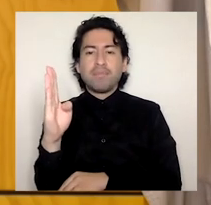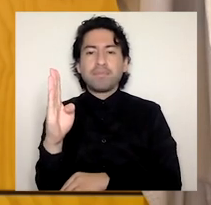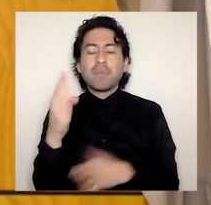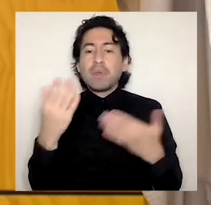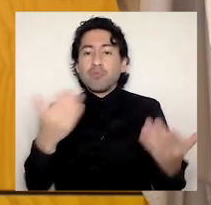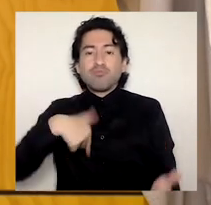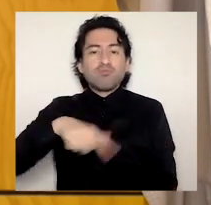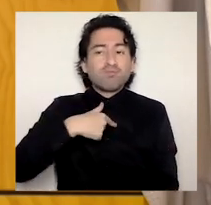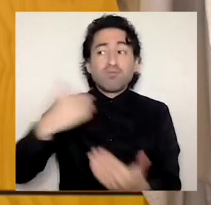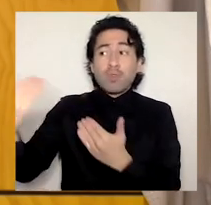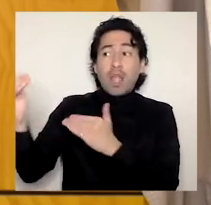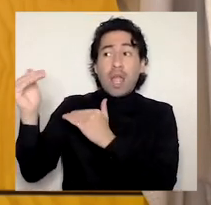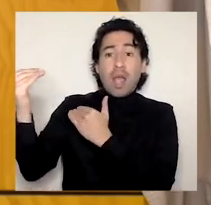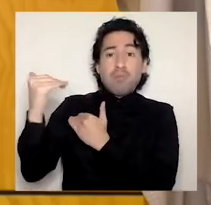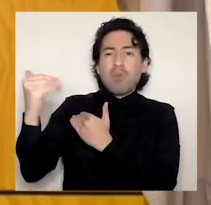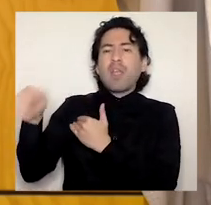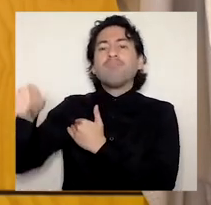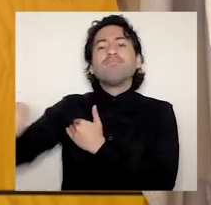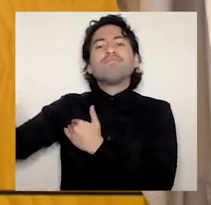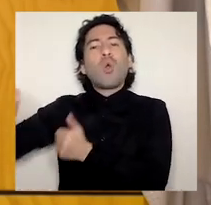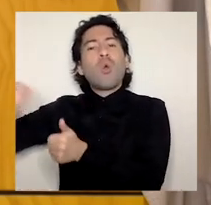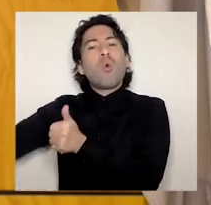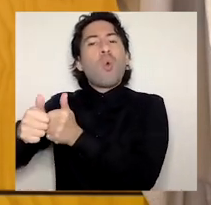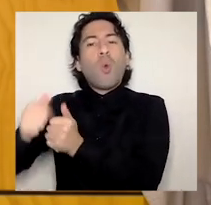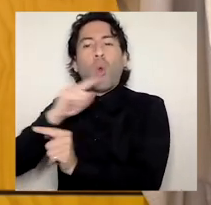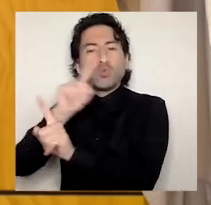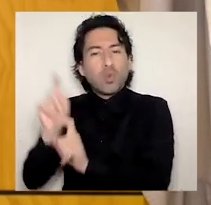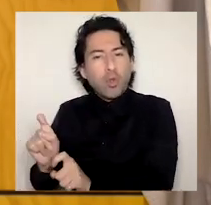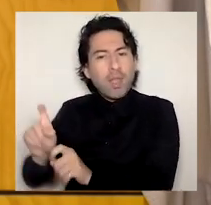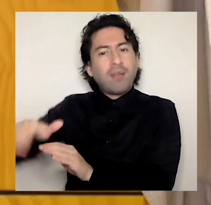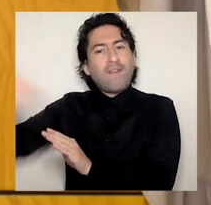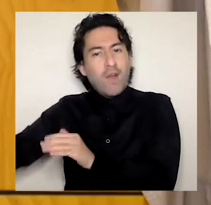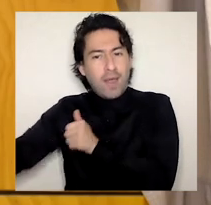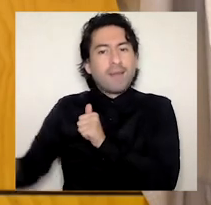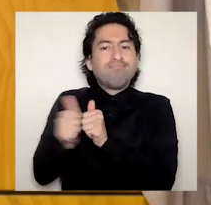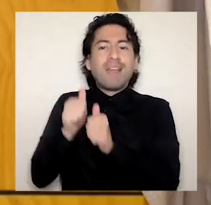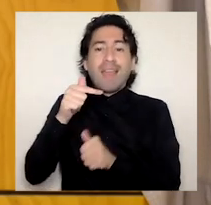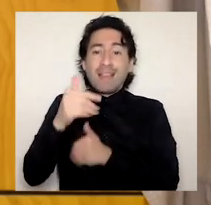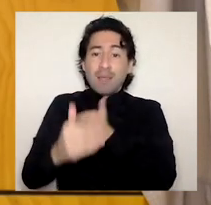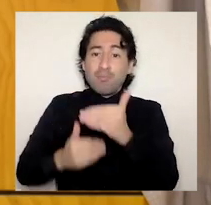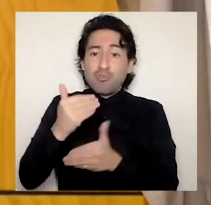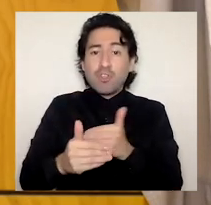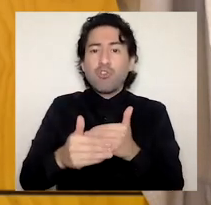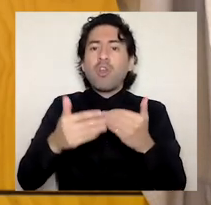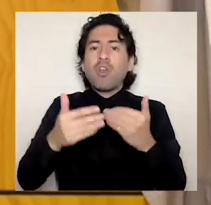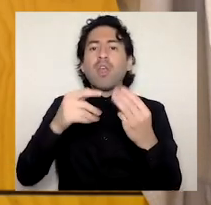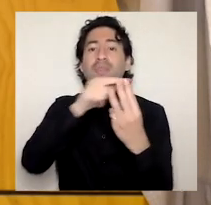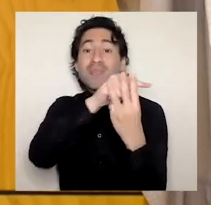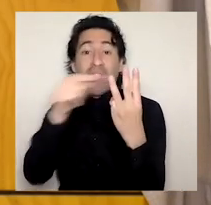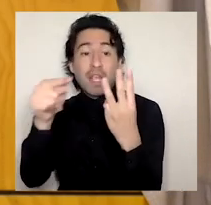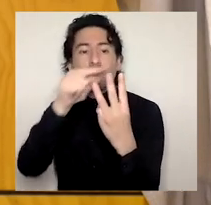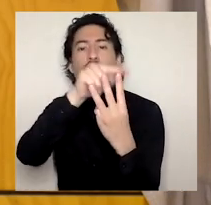estamos apoyando con una consultoría externa. Este proceso lleva dos de tres fases completadas.